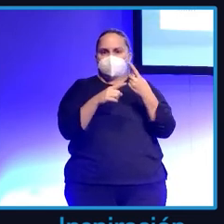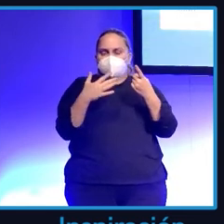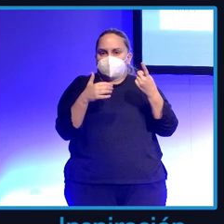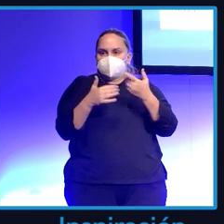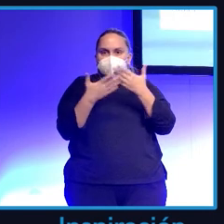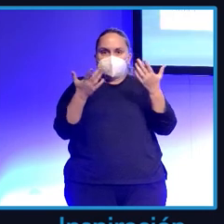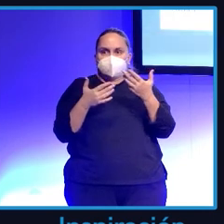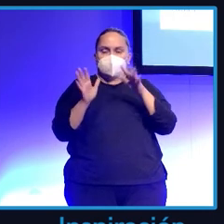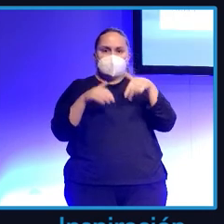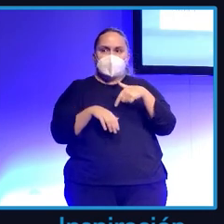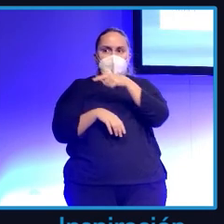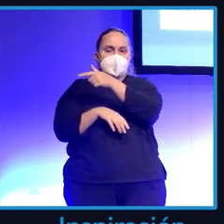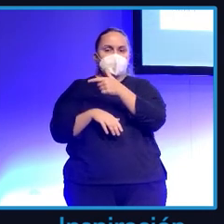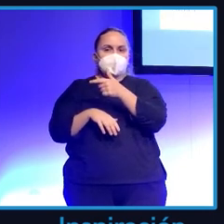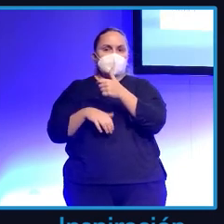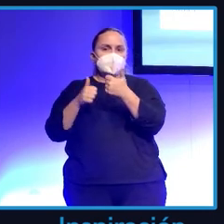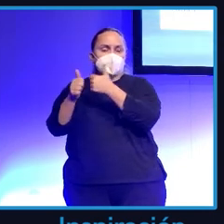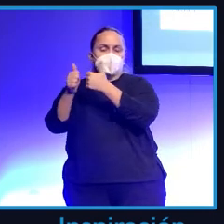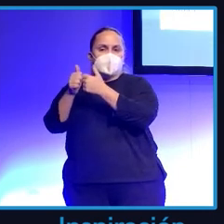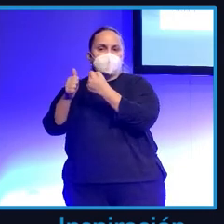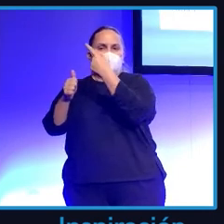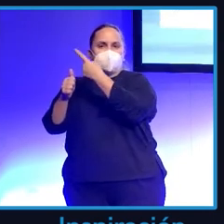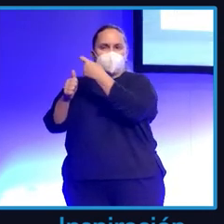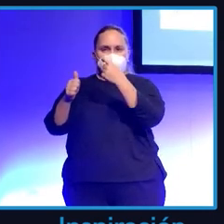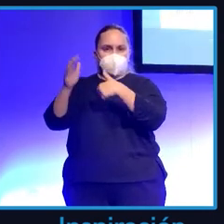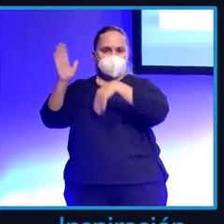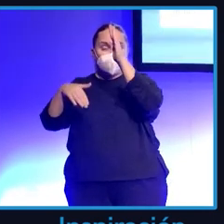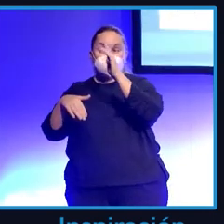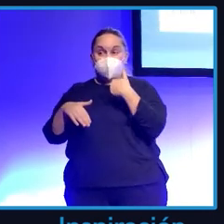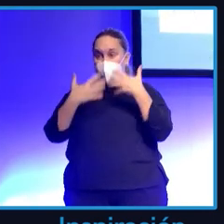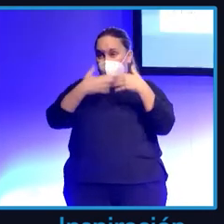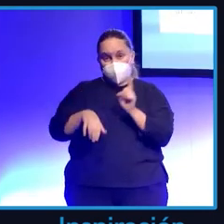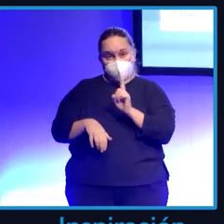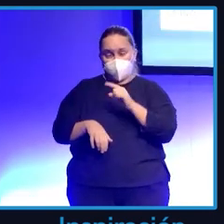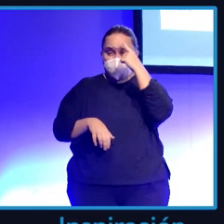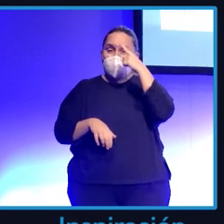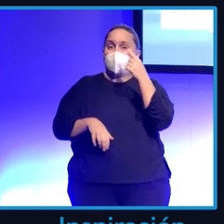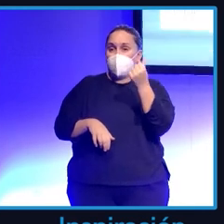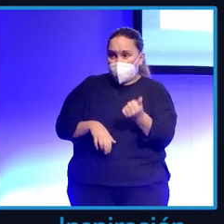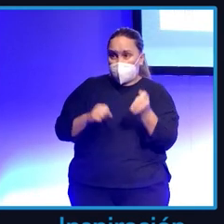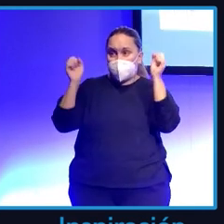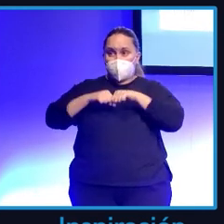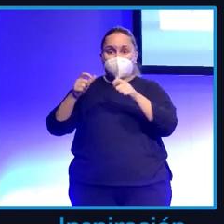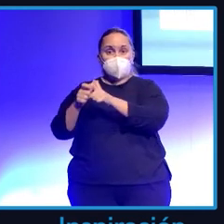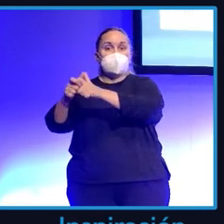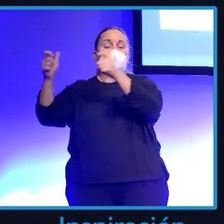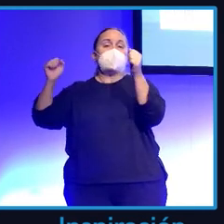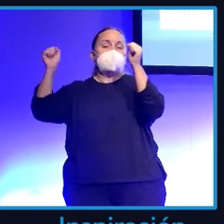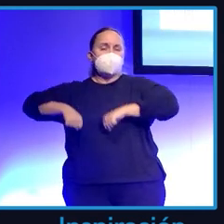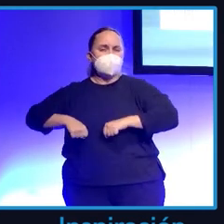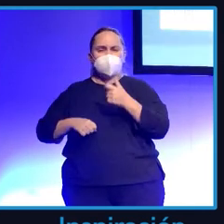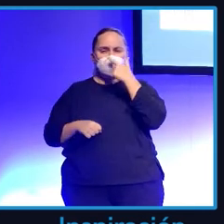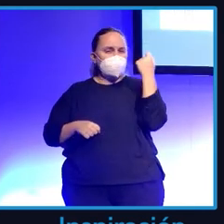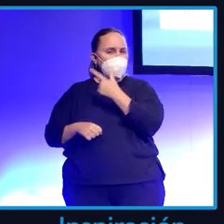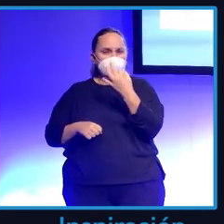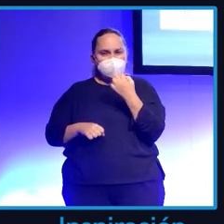cuántos,.500 seguidores. Digo, pero es que eso no va a funcionar. Si yo te lo voy a sacar un día, tú puedes ganar 1.000 seguidores, eso no va a valer para nada. Lo que tenemos que hacer es